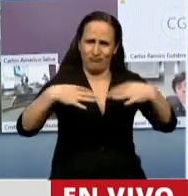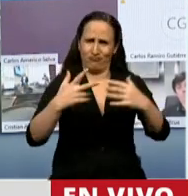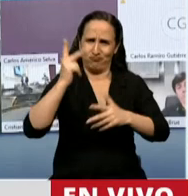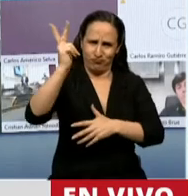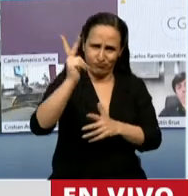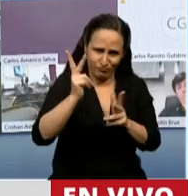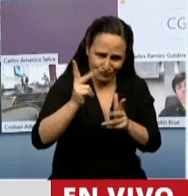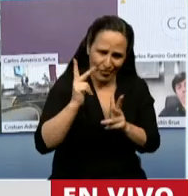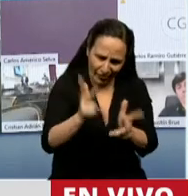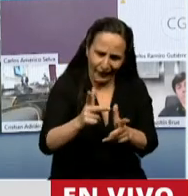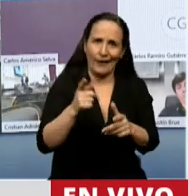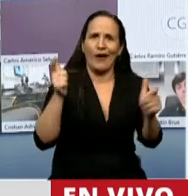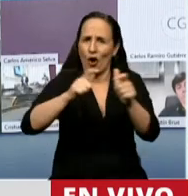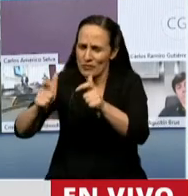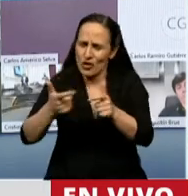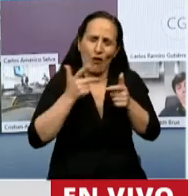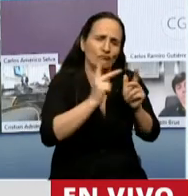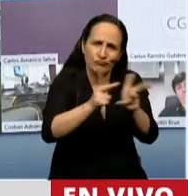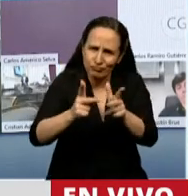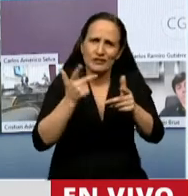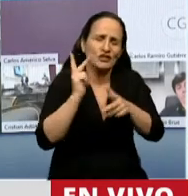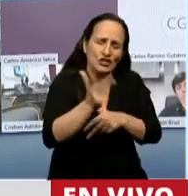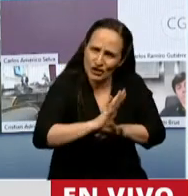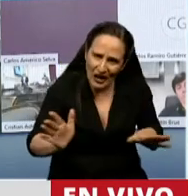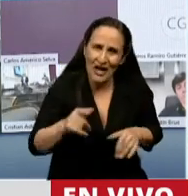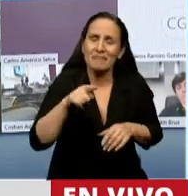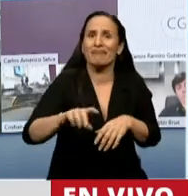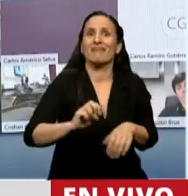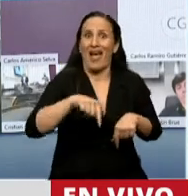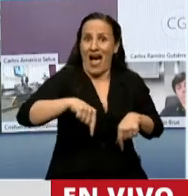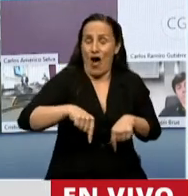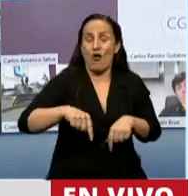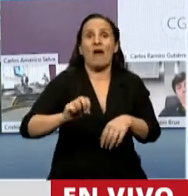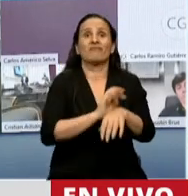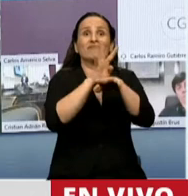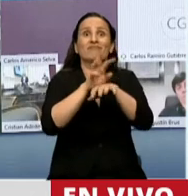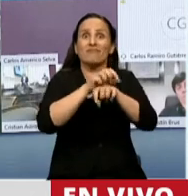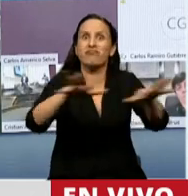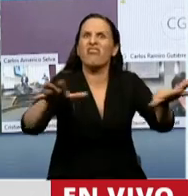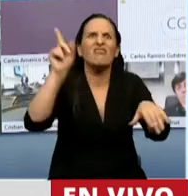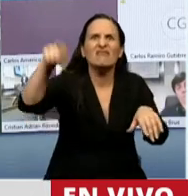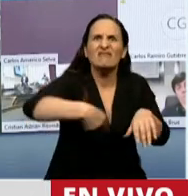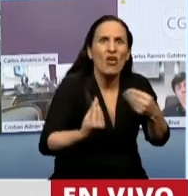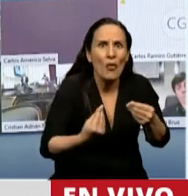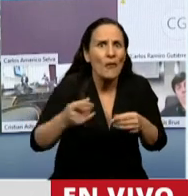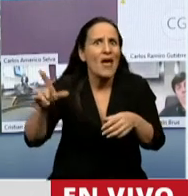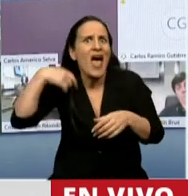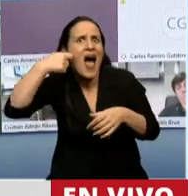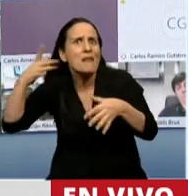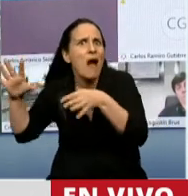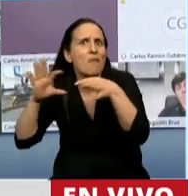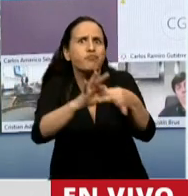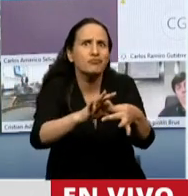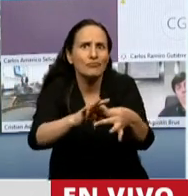montón de lugares. Estamos atravesando una pandemia de un virus de origen zoonótico, resultado de la depredación